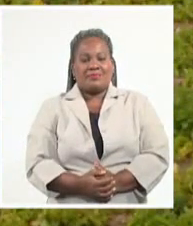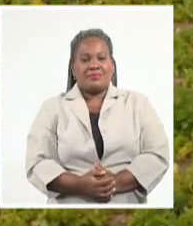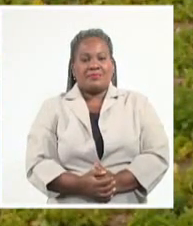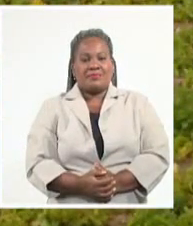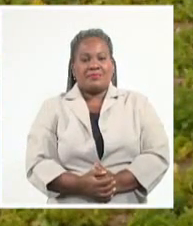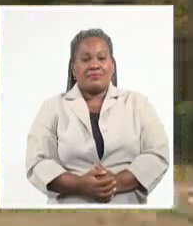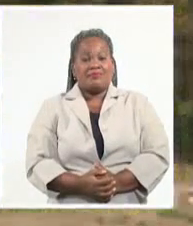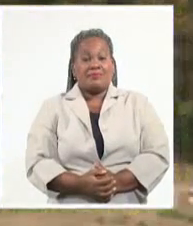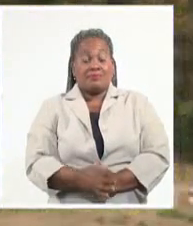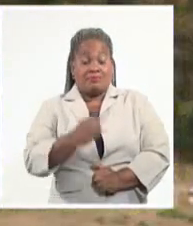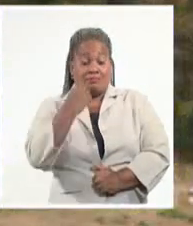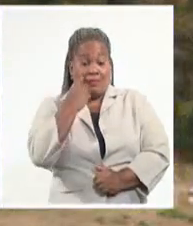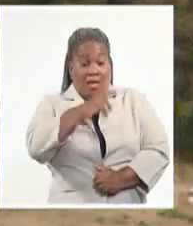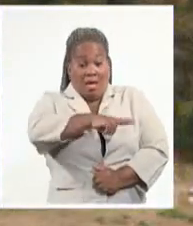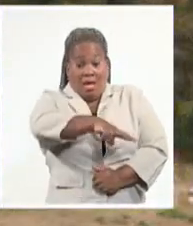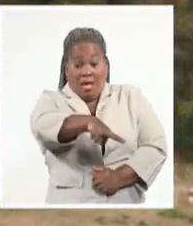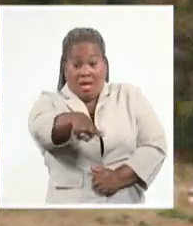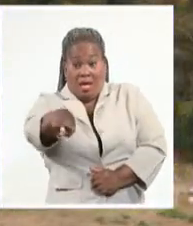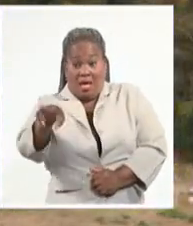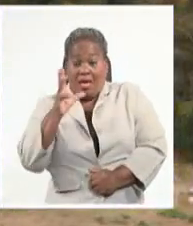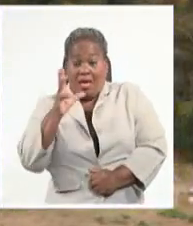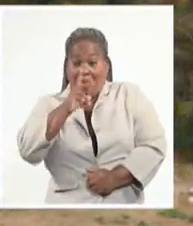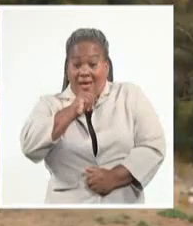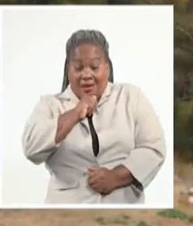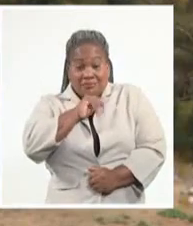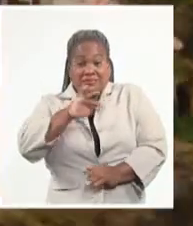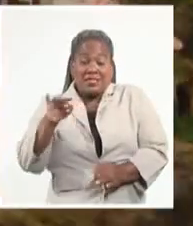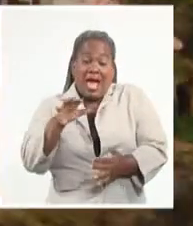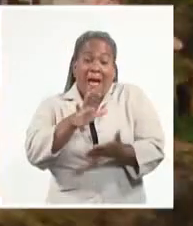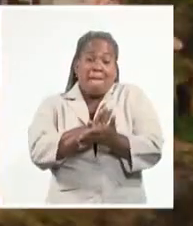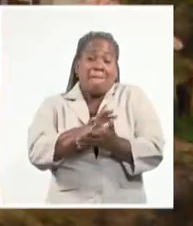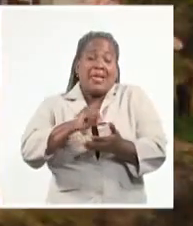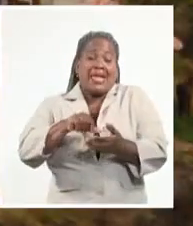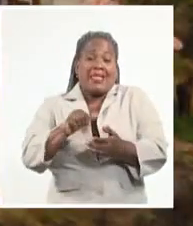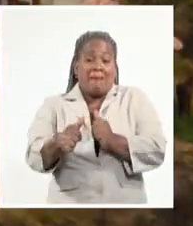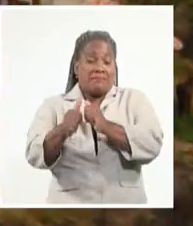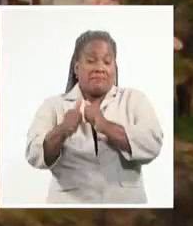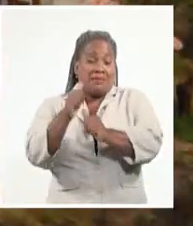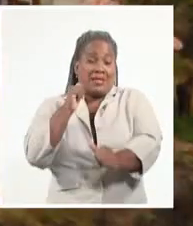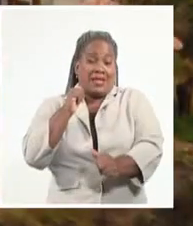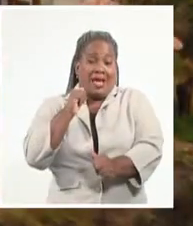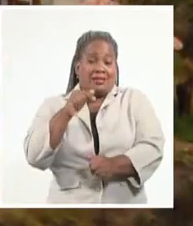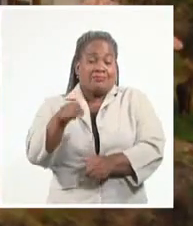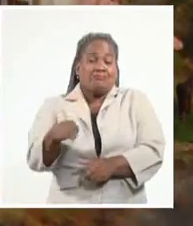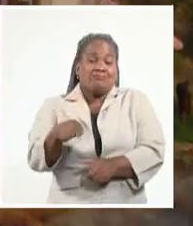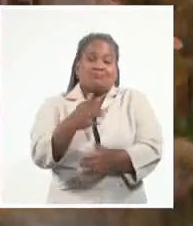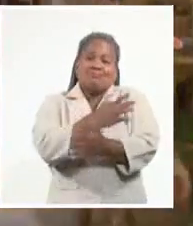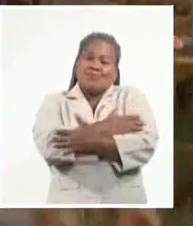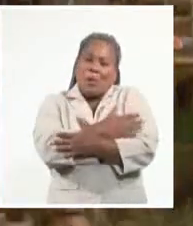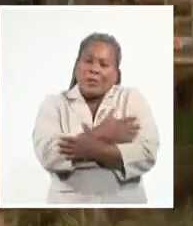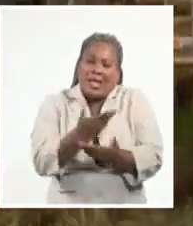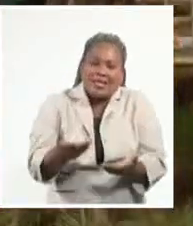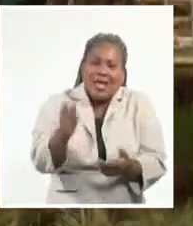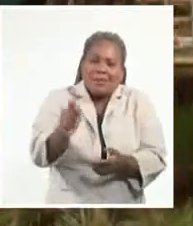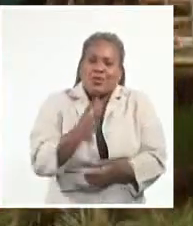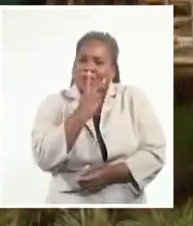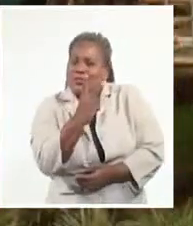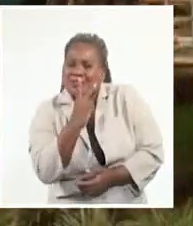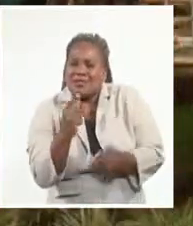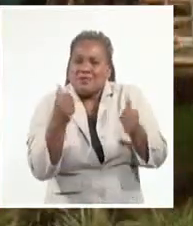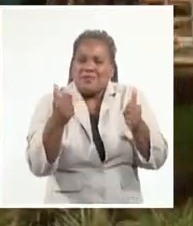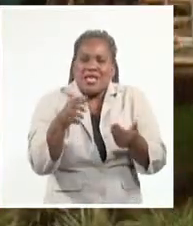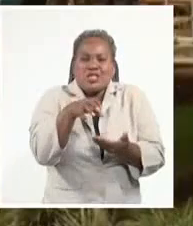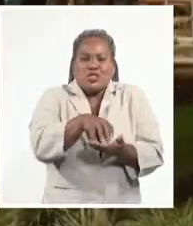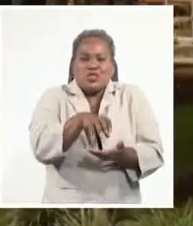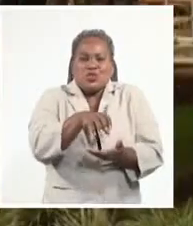Los paisajes nos llevan a Mérida, el destino final, conocida por la hospitalidad de su gente, como la ciudad